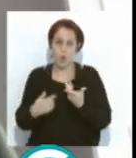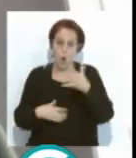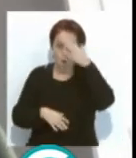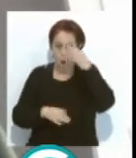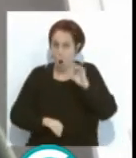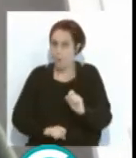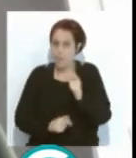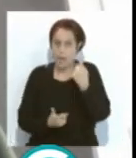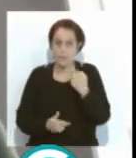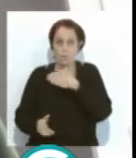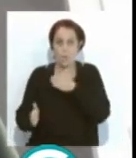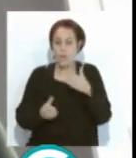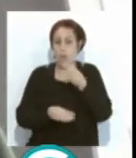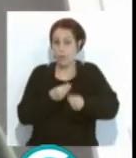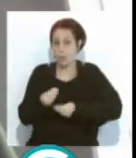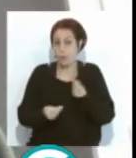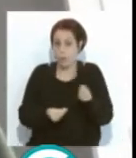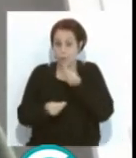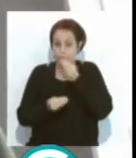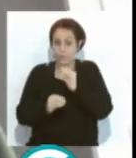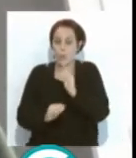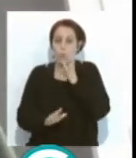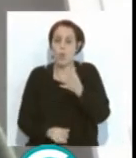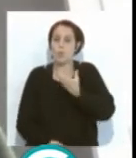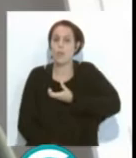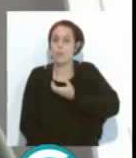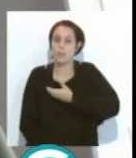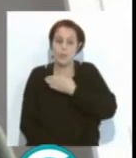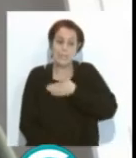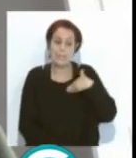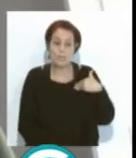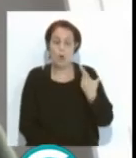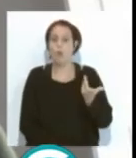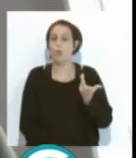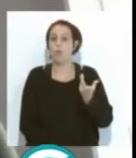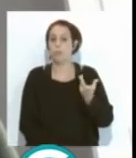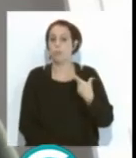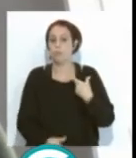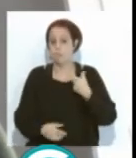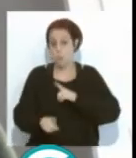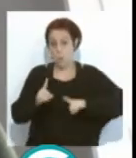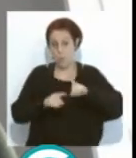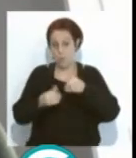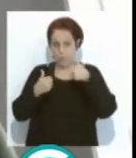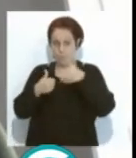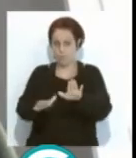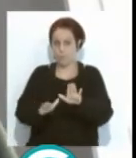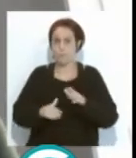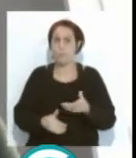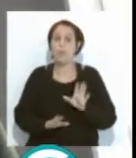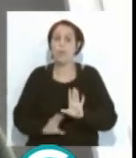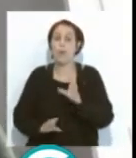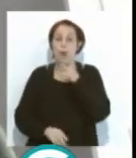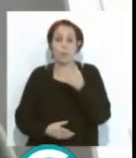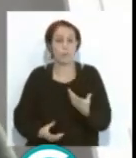en el momento en el que se hizo fue porque, bueno, el ayuntamiento quiso de alguna manera trasladar este problema, pero ahora